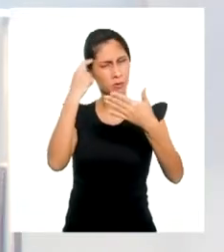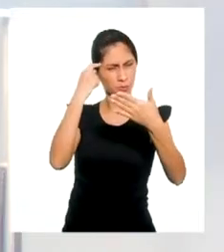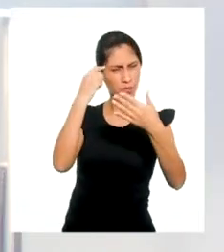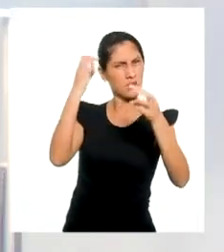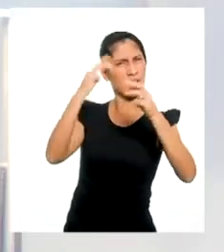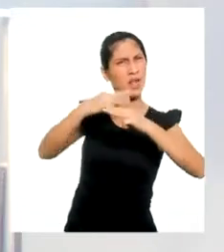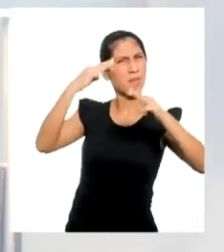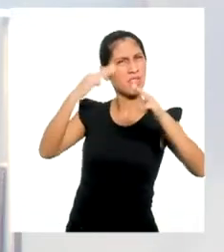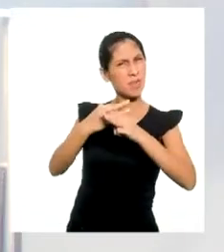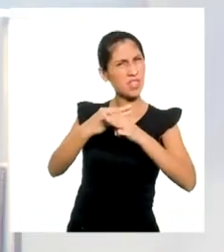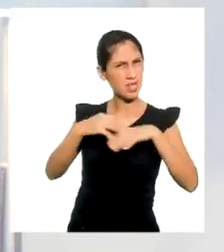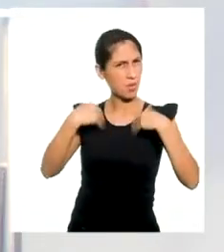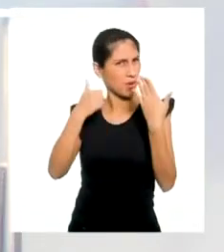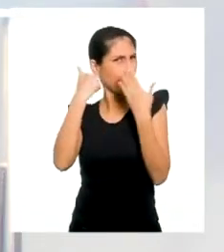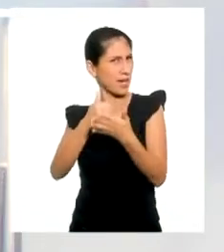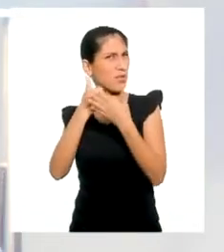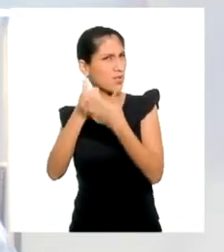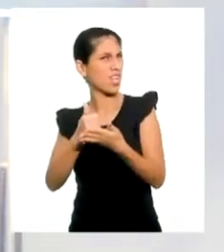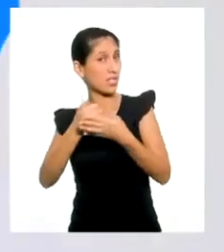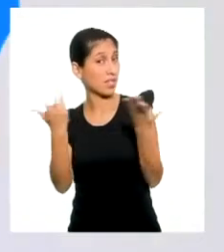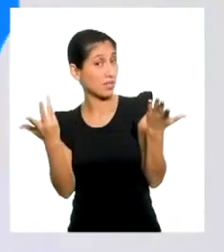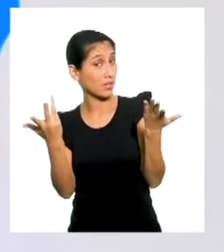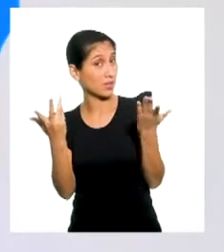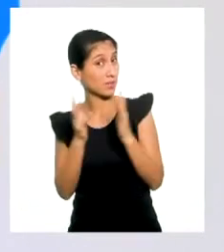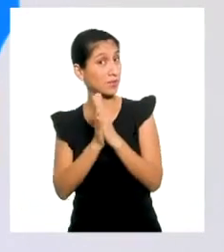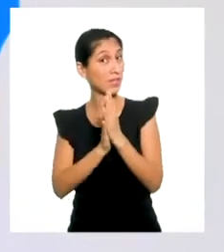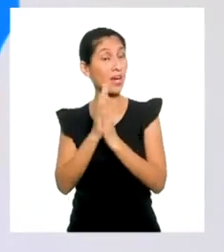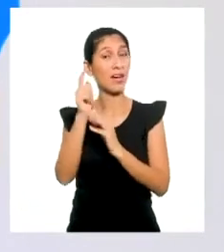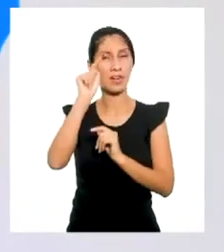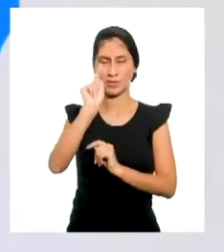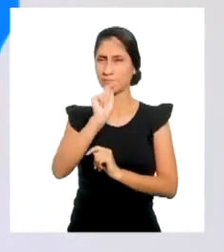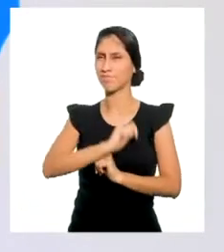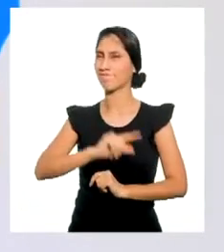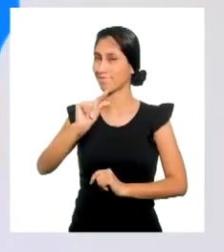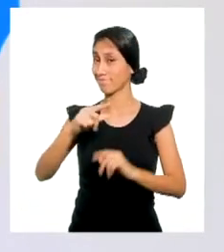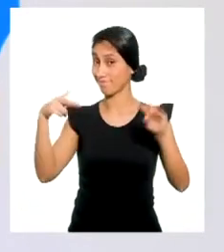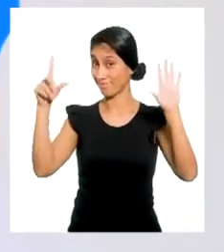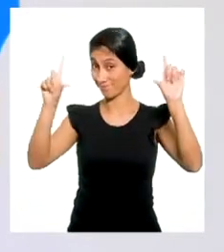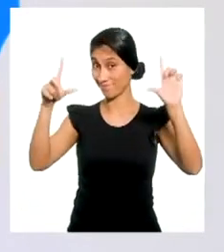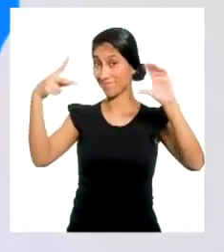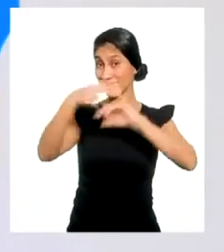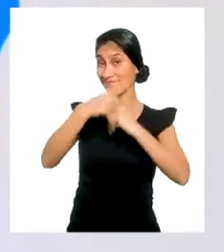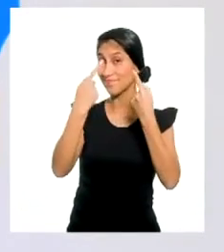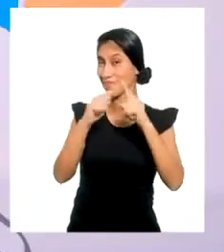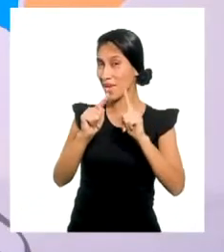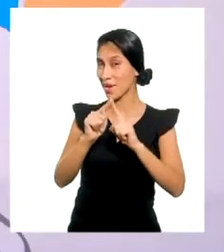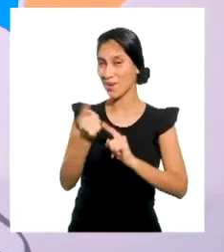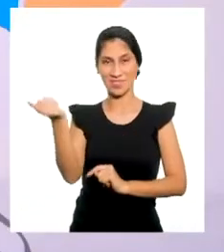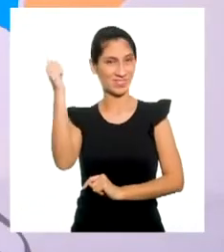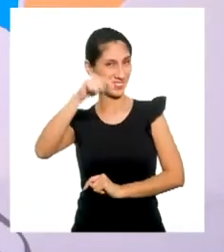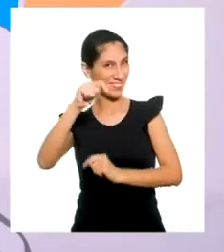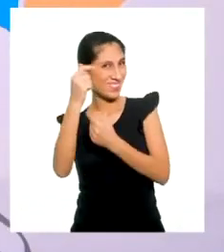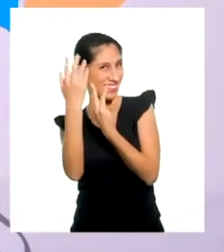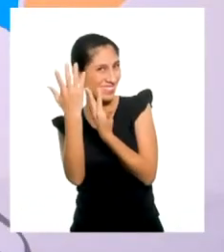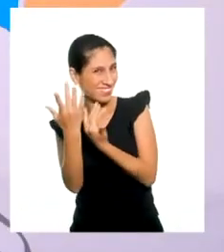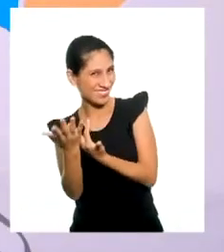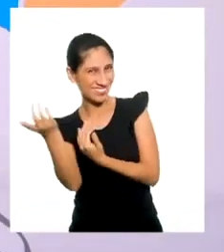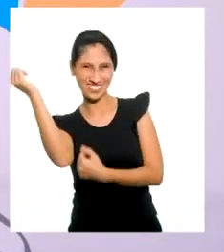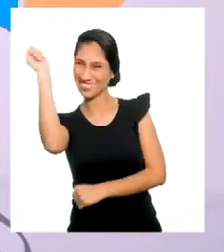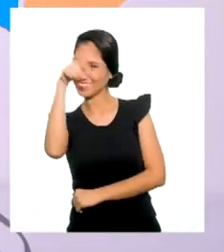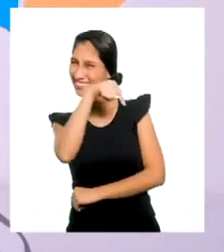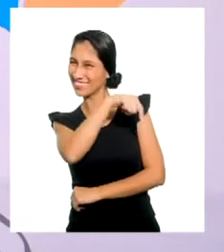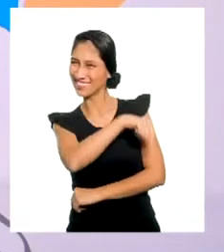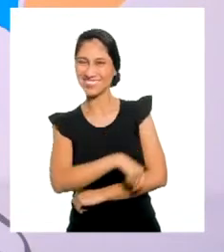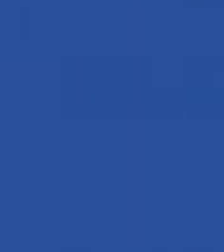matemáticas te pueden ser de utilidad? Es momento de hacer una breve pausa, pero no se vayan porque